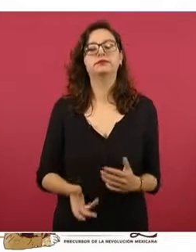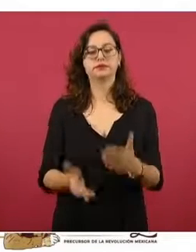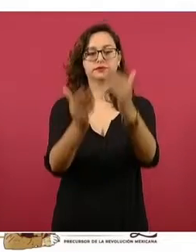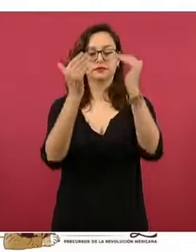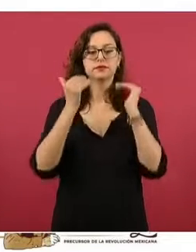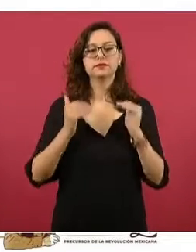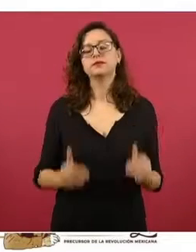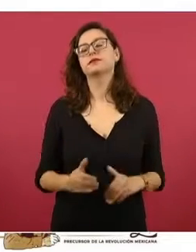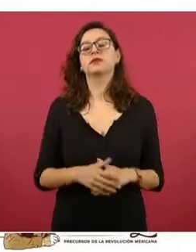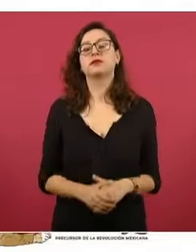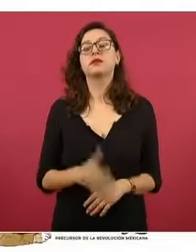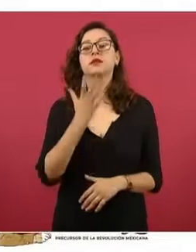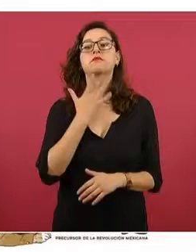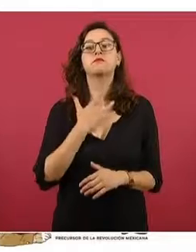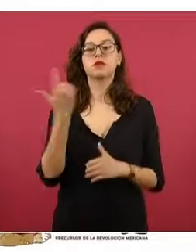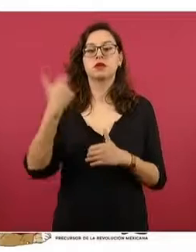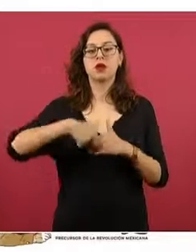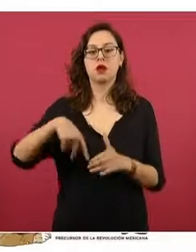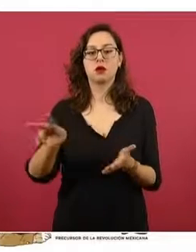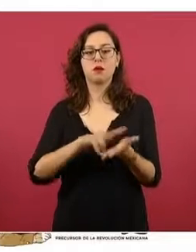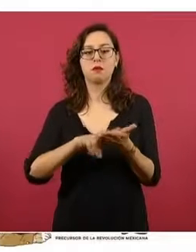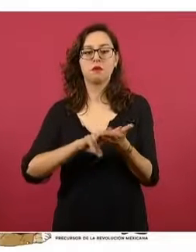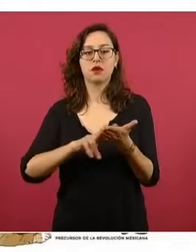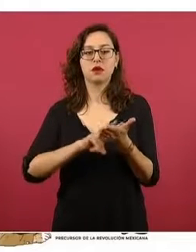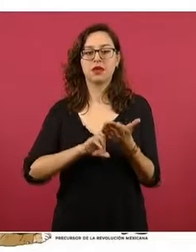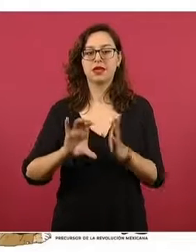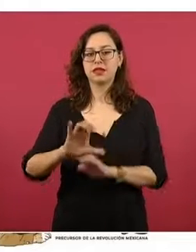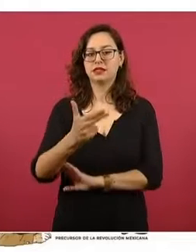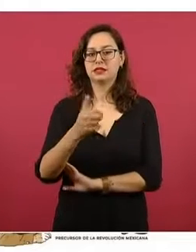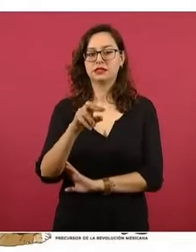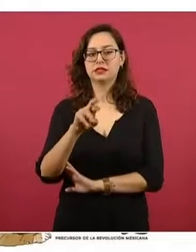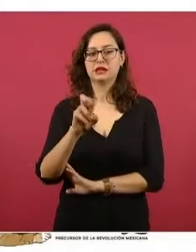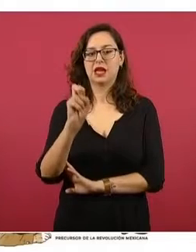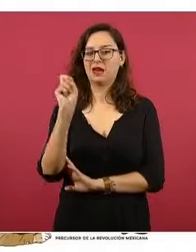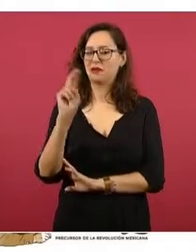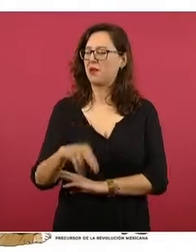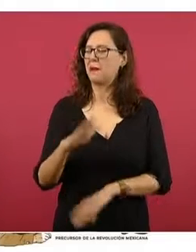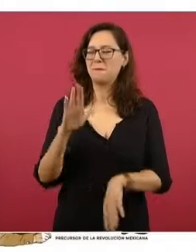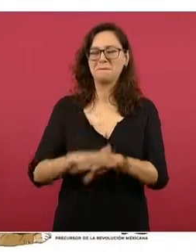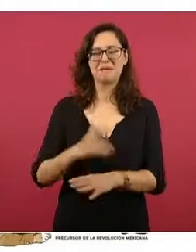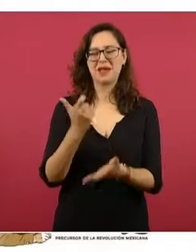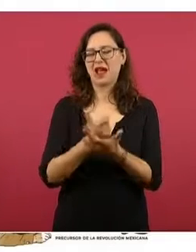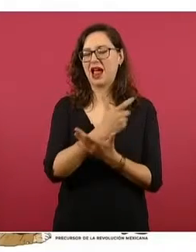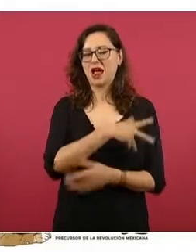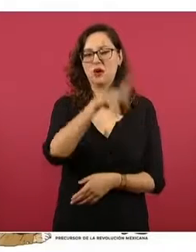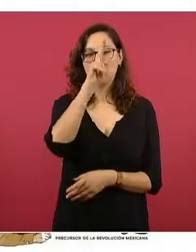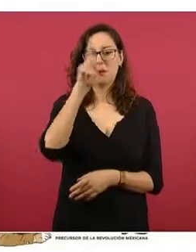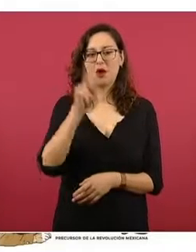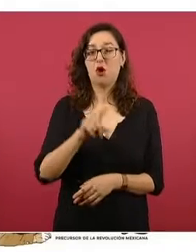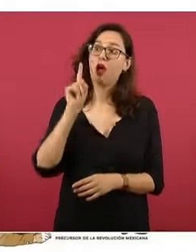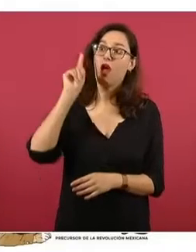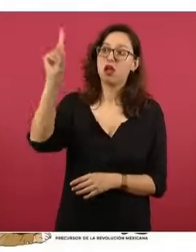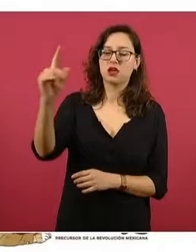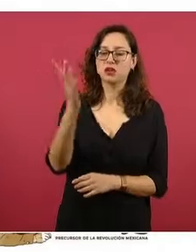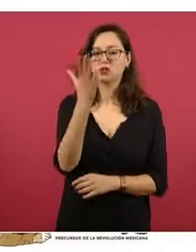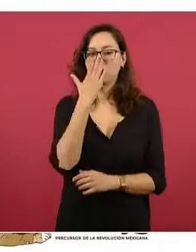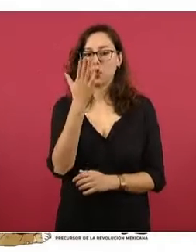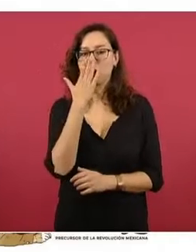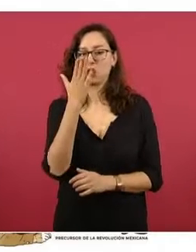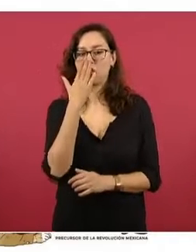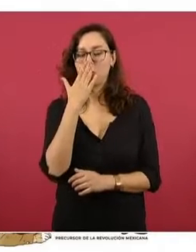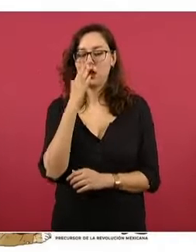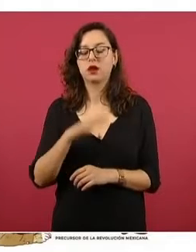En la gasolina regular Chevron salió la más cara, esta gasolinera en Santana, Sonora, tenía